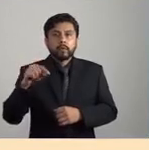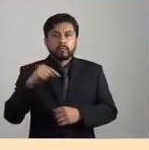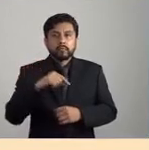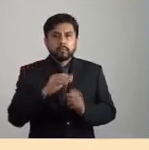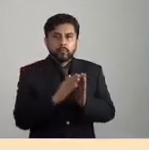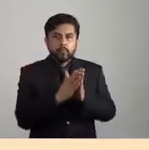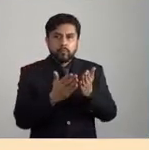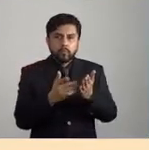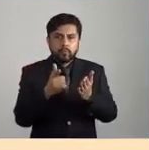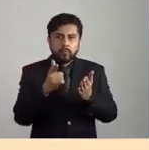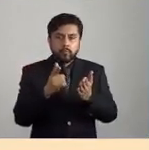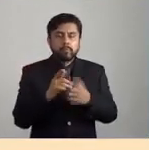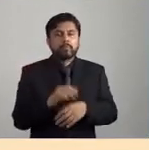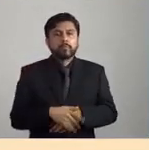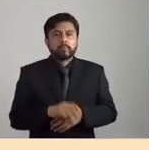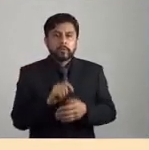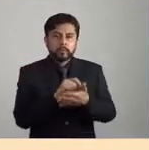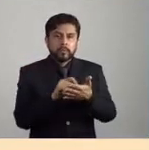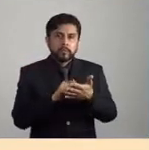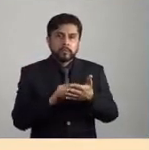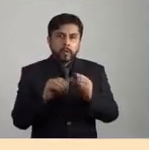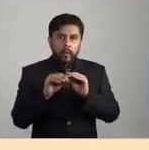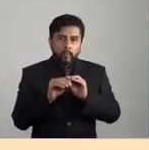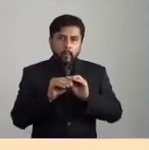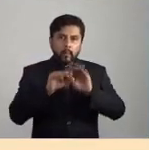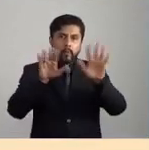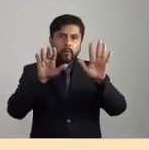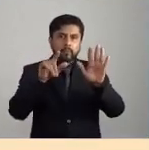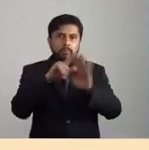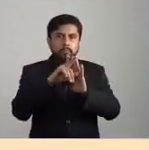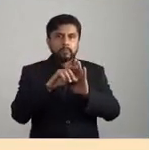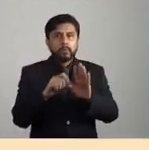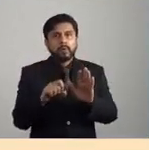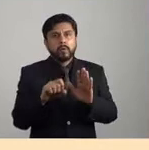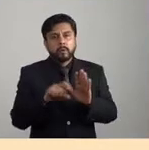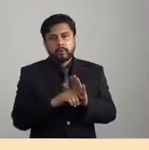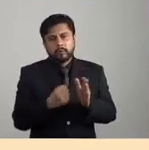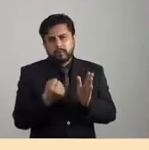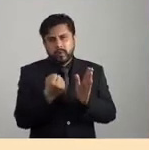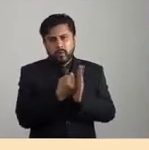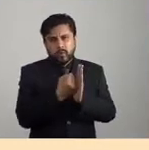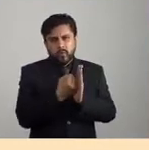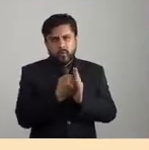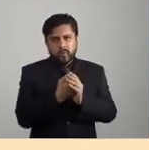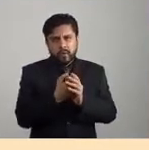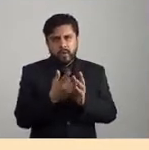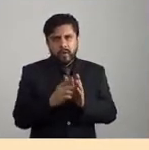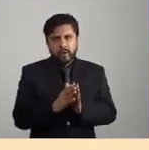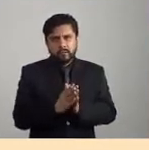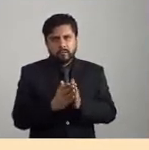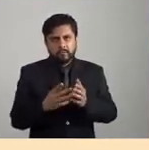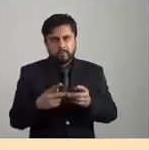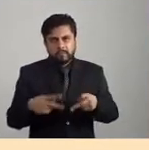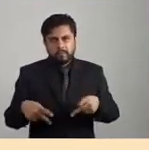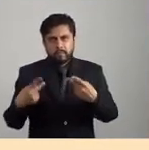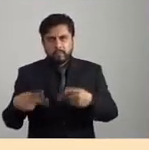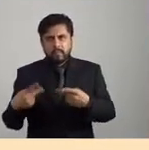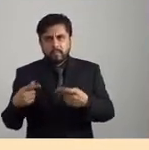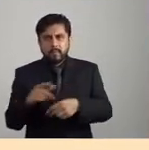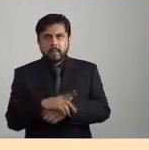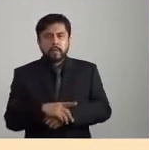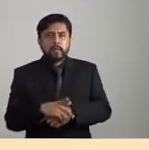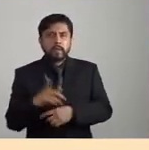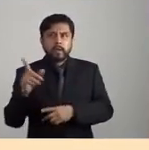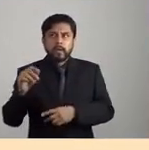capital, de Jason Moore, publicado por Traficantes de Sueños, una editorial militante y un espacio de encuentro